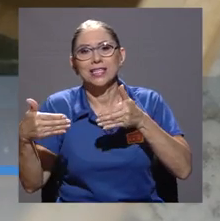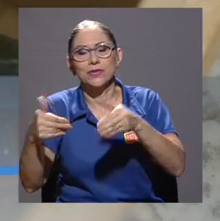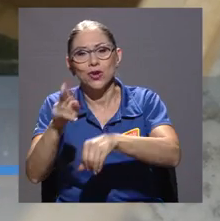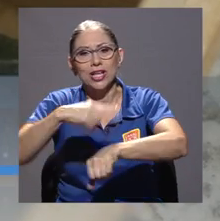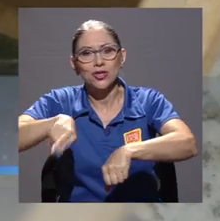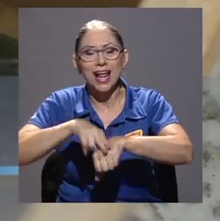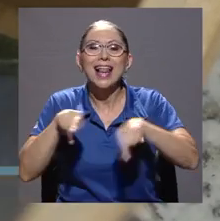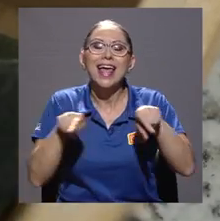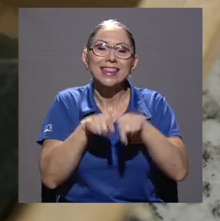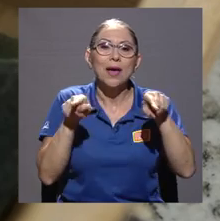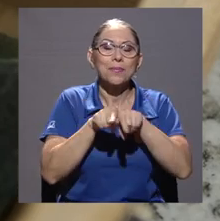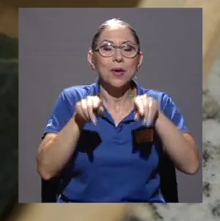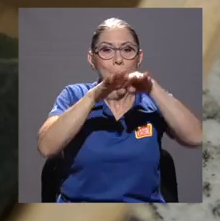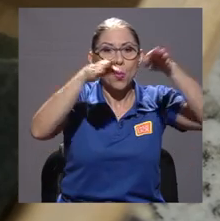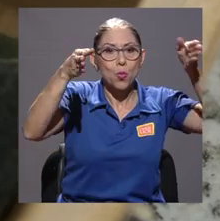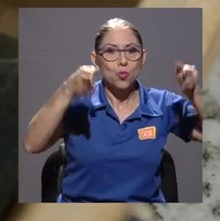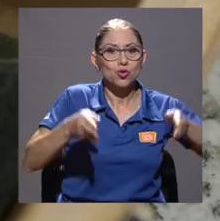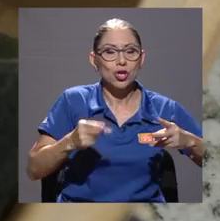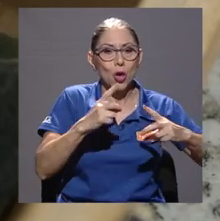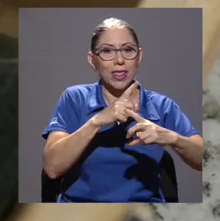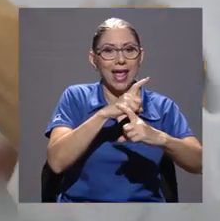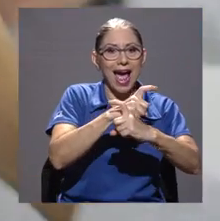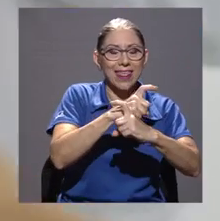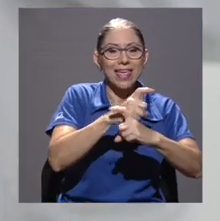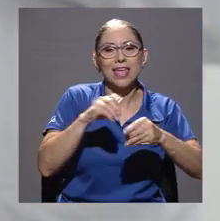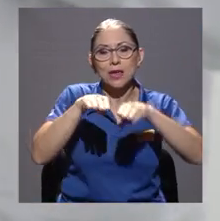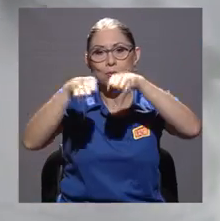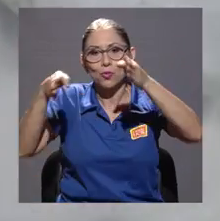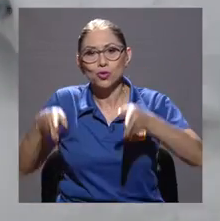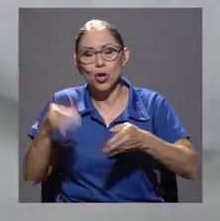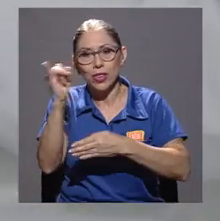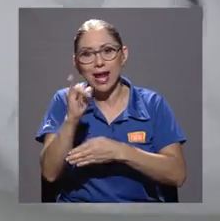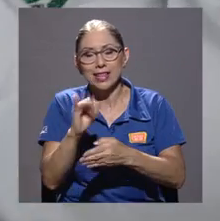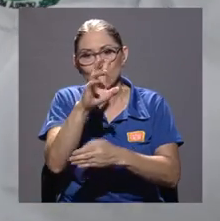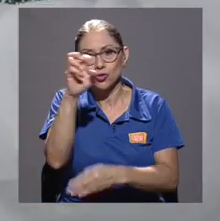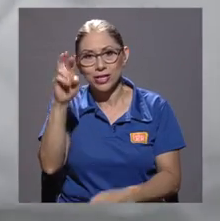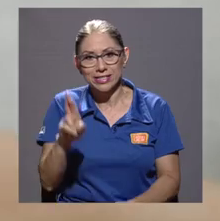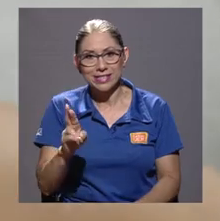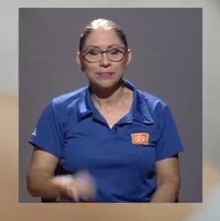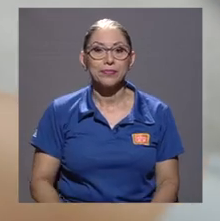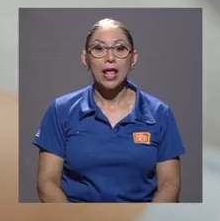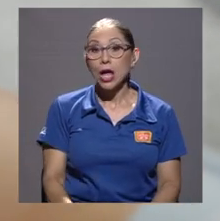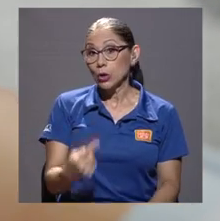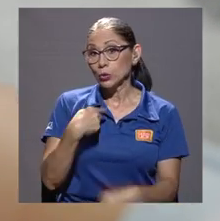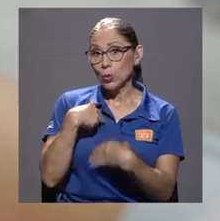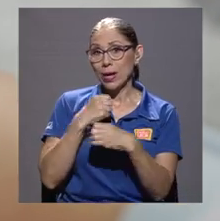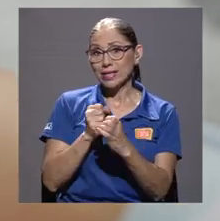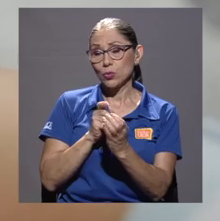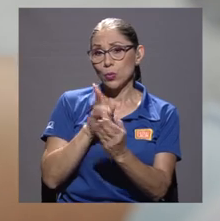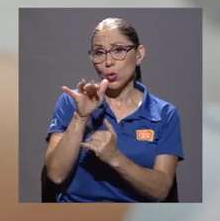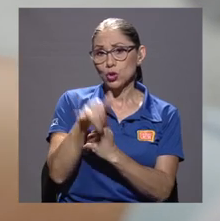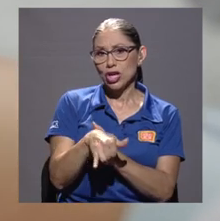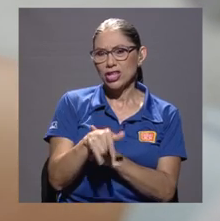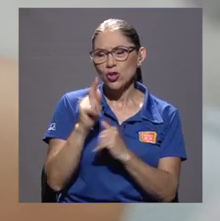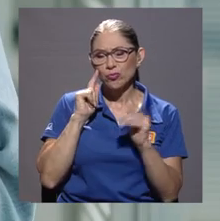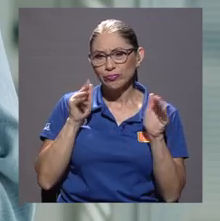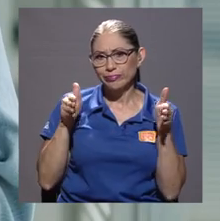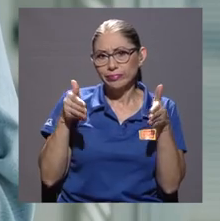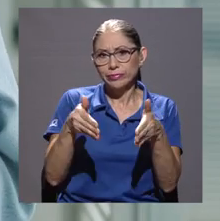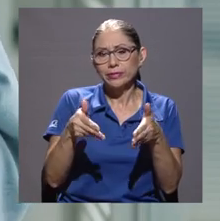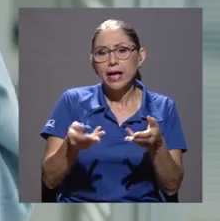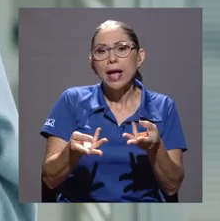así como los Museos de Jade y Arte Costarricense. Estoy desarrollando un proyecto que trata sobre los materiales